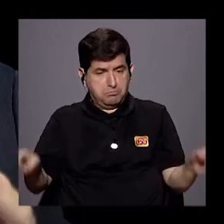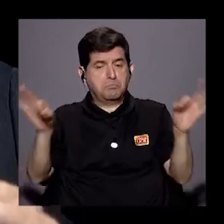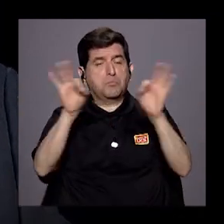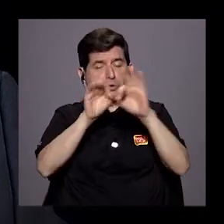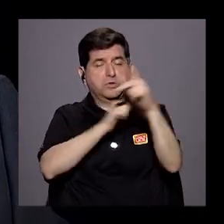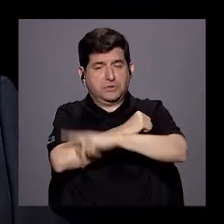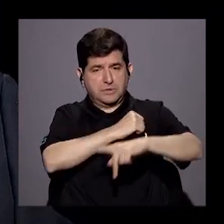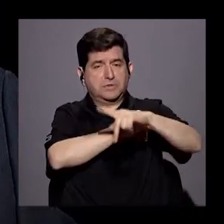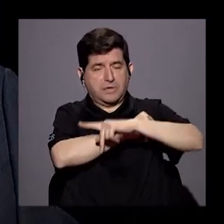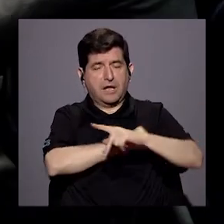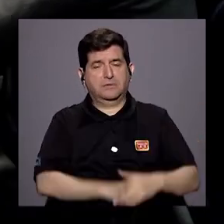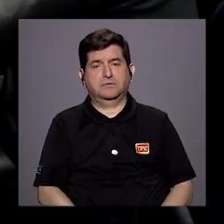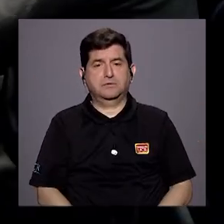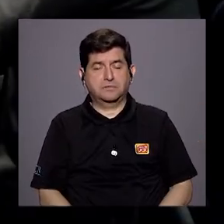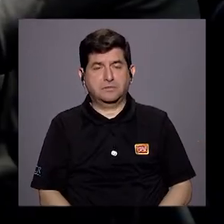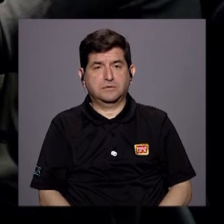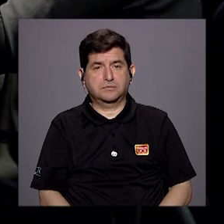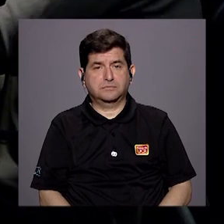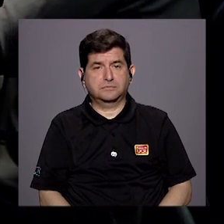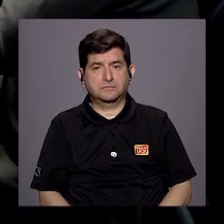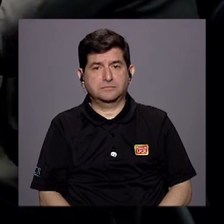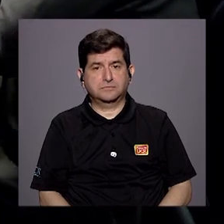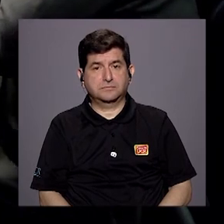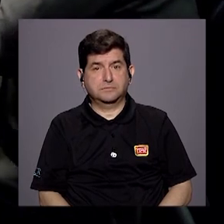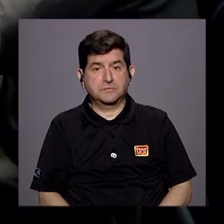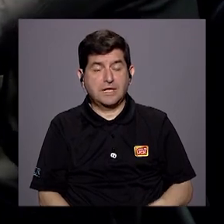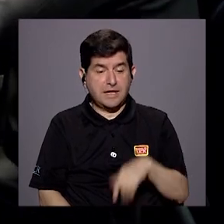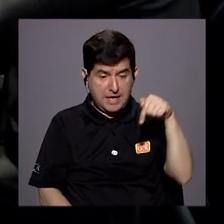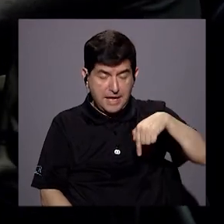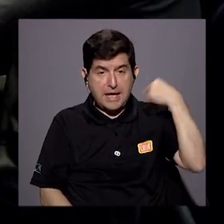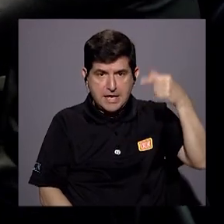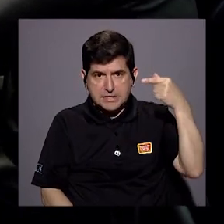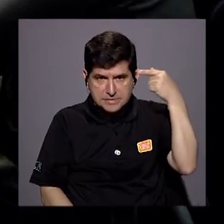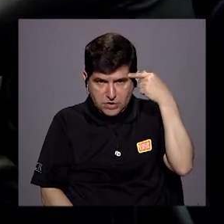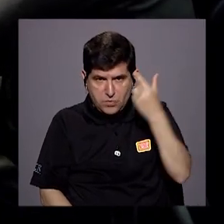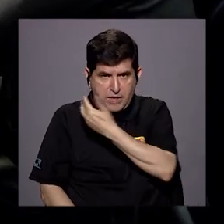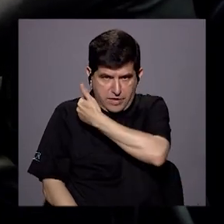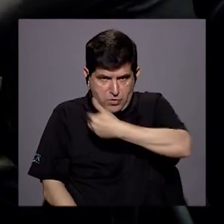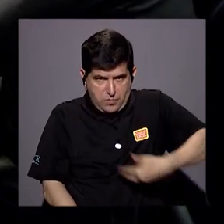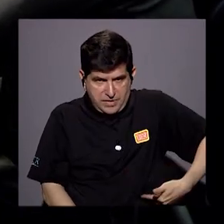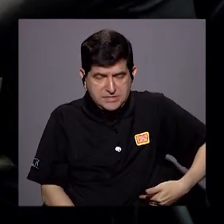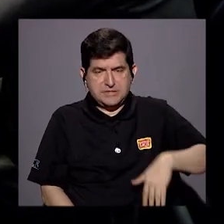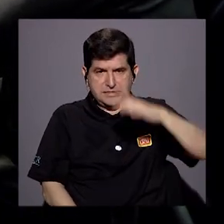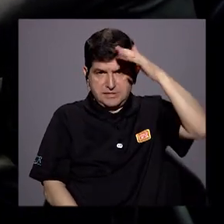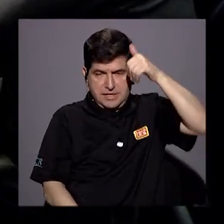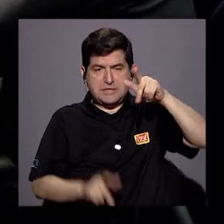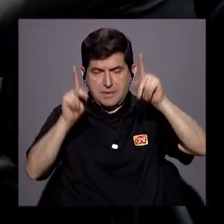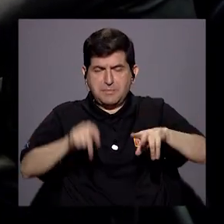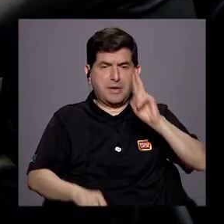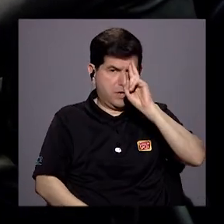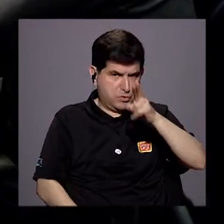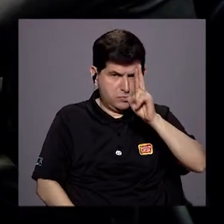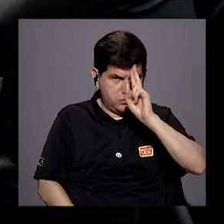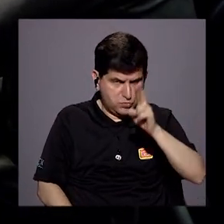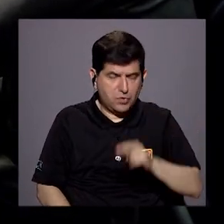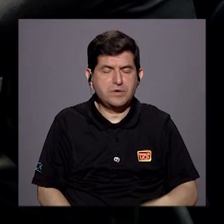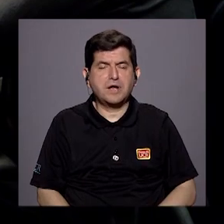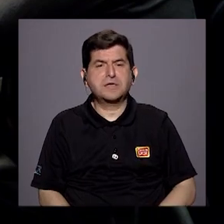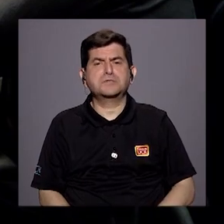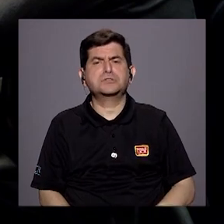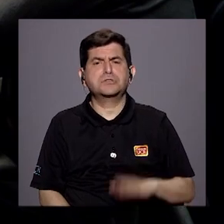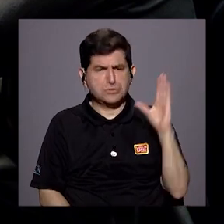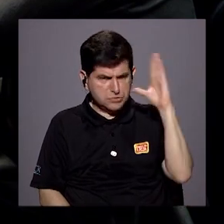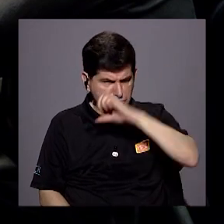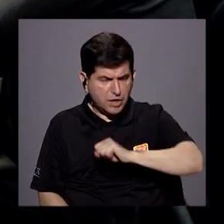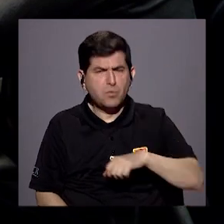respeto en el país. No hay duda que si hay algo de esta administración del presidente Alvarado que la gente respeta y